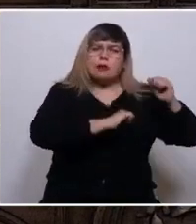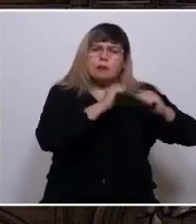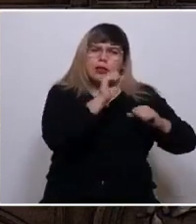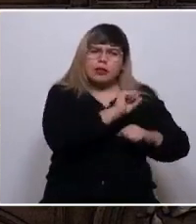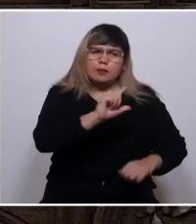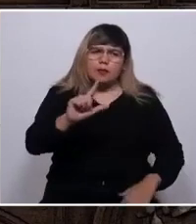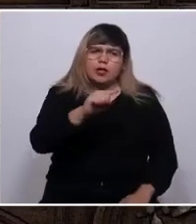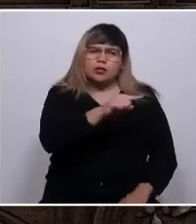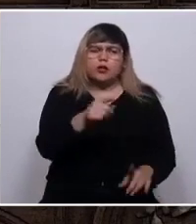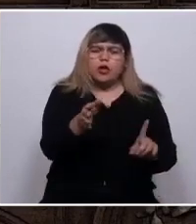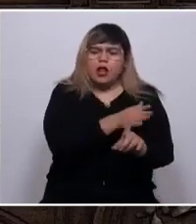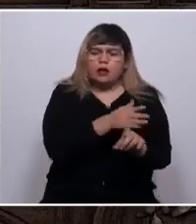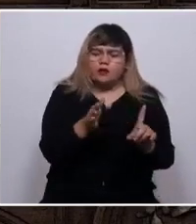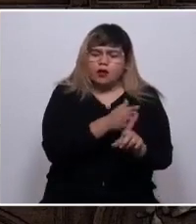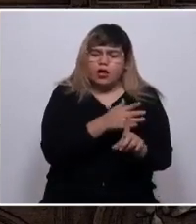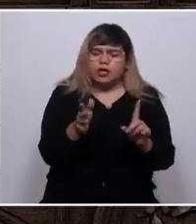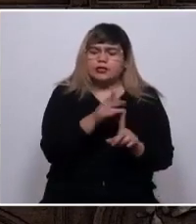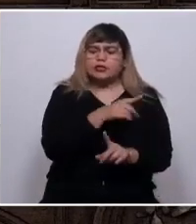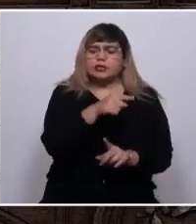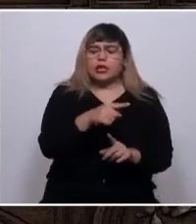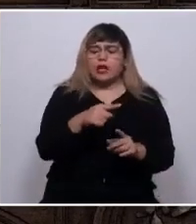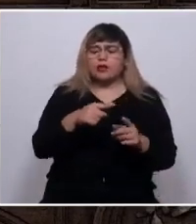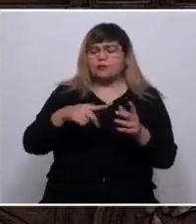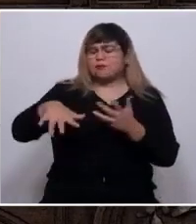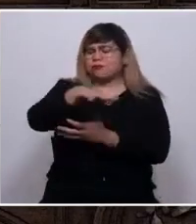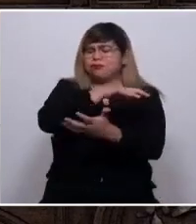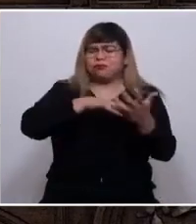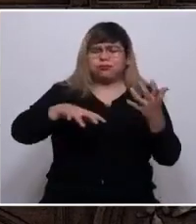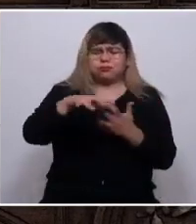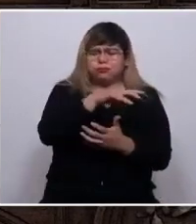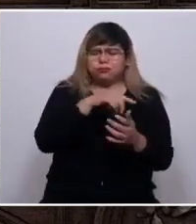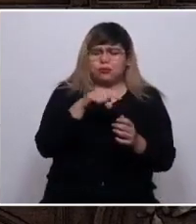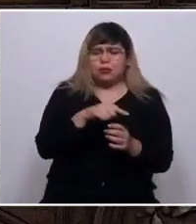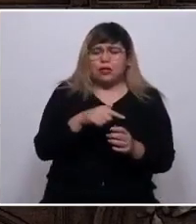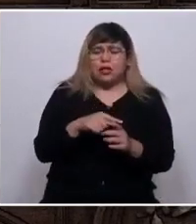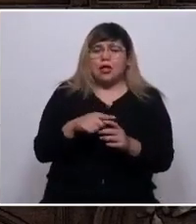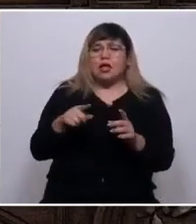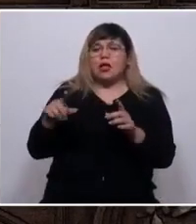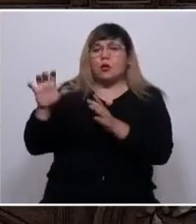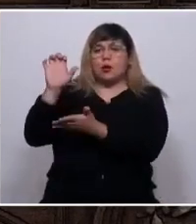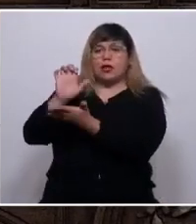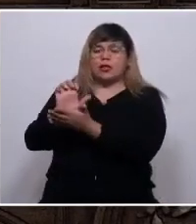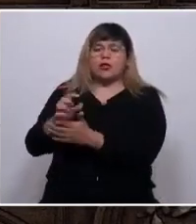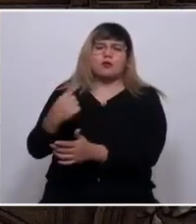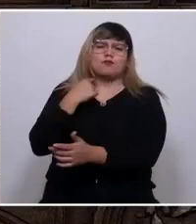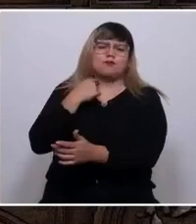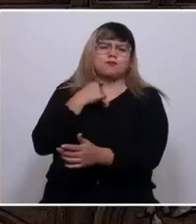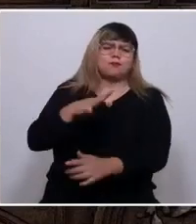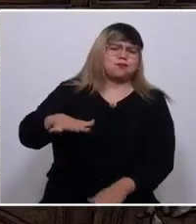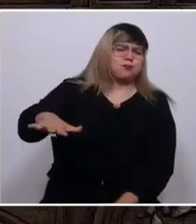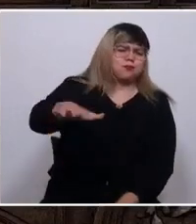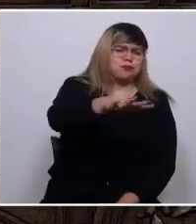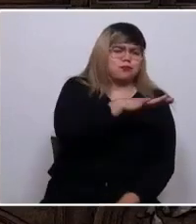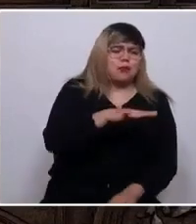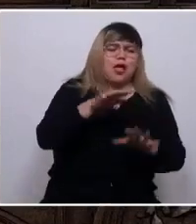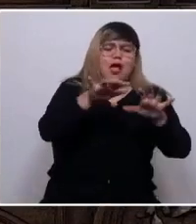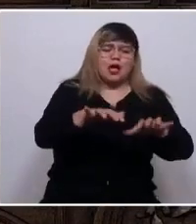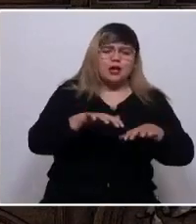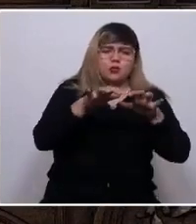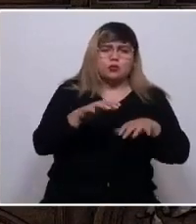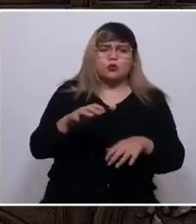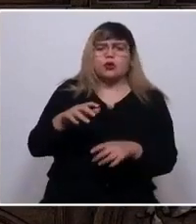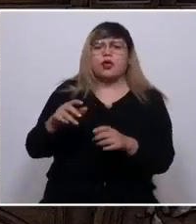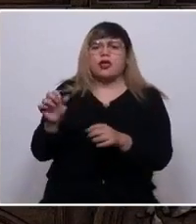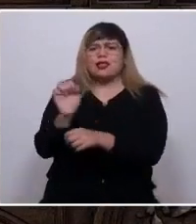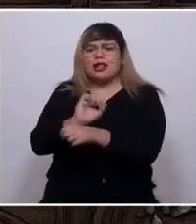la victoria de la violencia, el miedo y el caos. Es la tragedia de un Estado que nos ha fallado a todos, agricultores, transportistas,